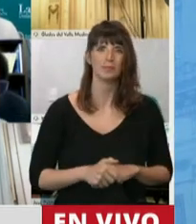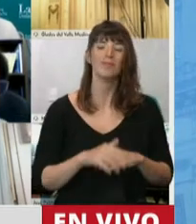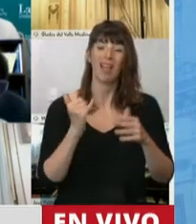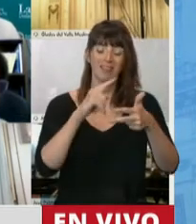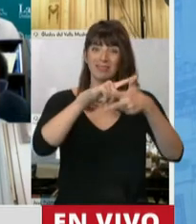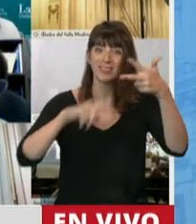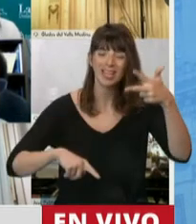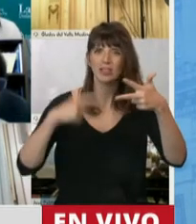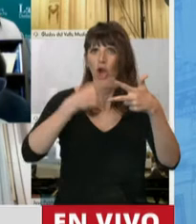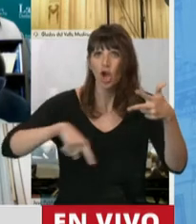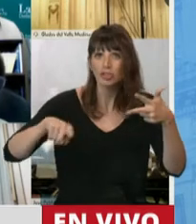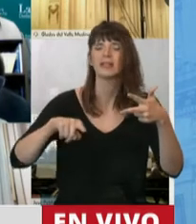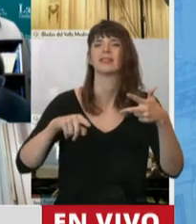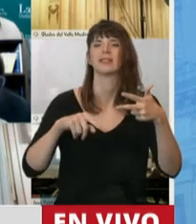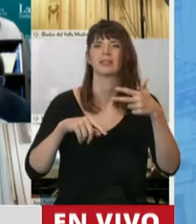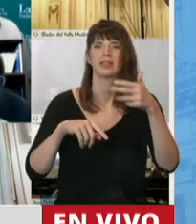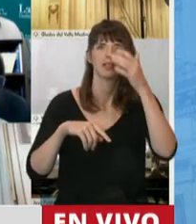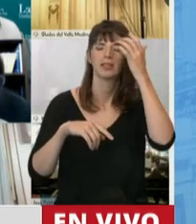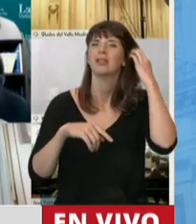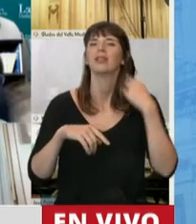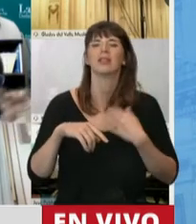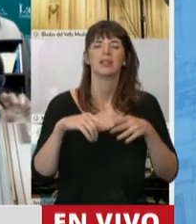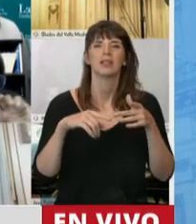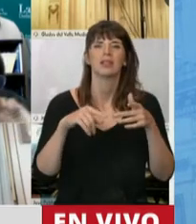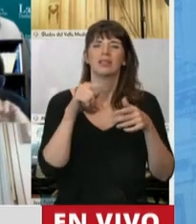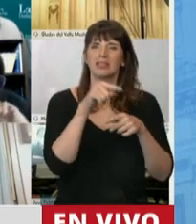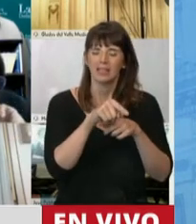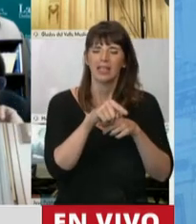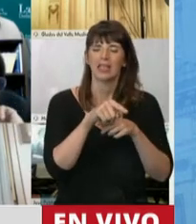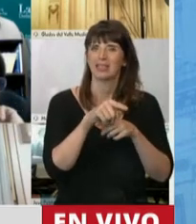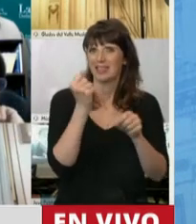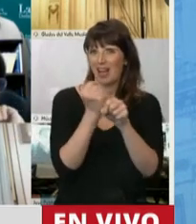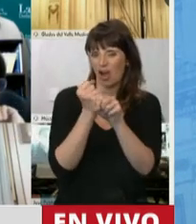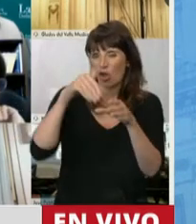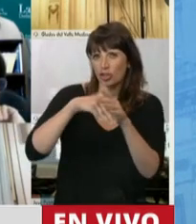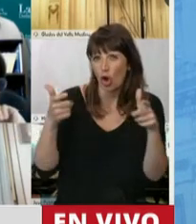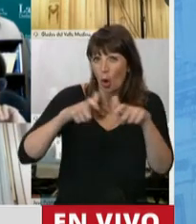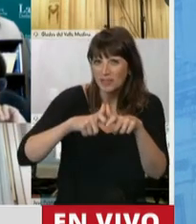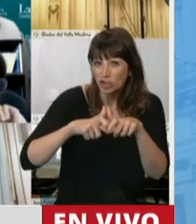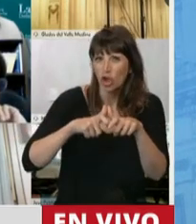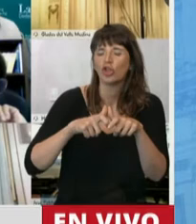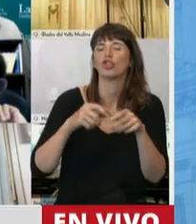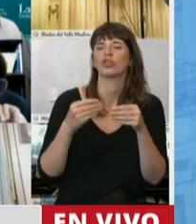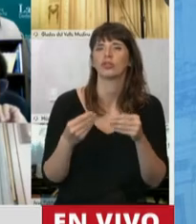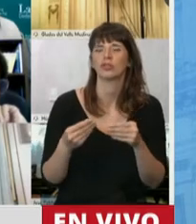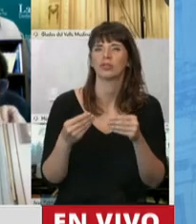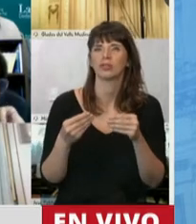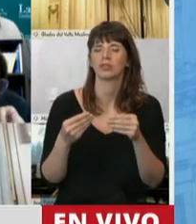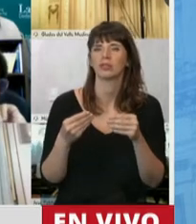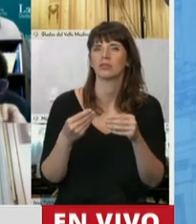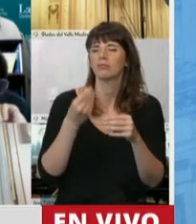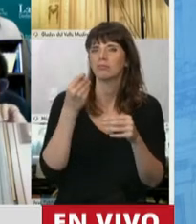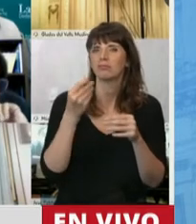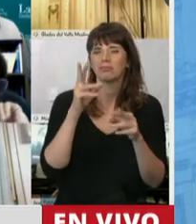cuanto al trabajo que se ha realizado en la comisión. Por un lado, el respeto y